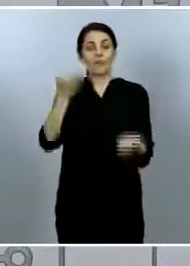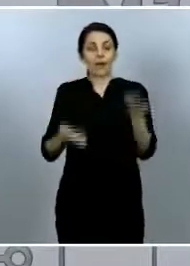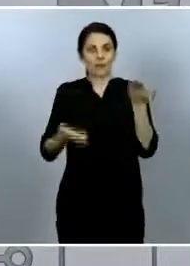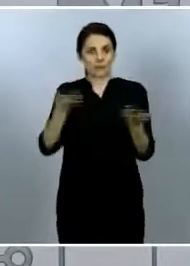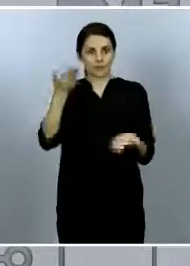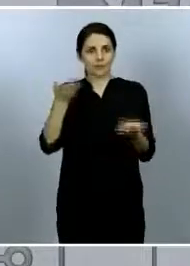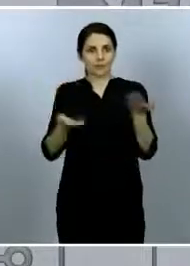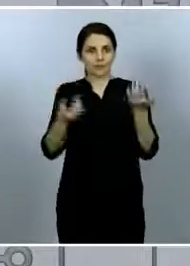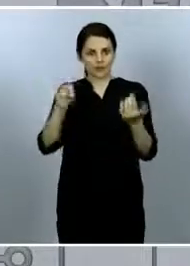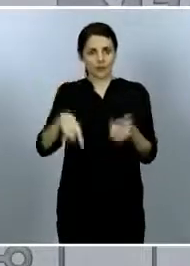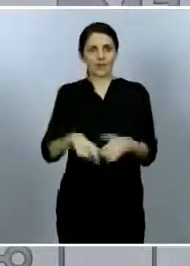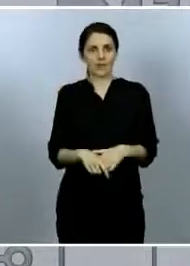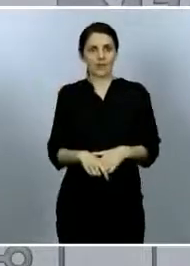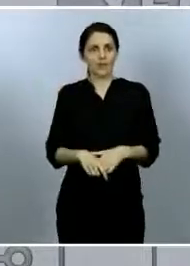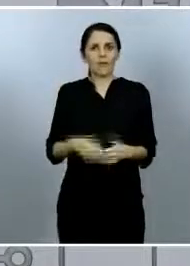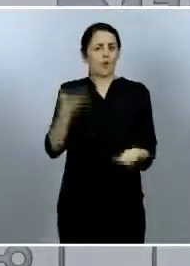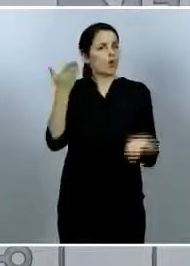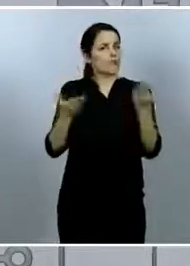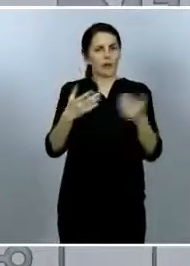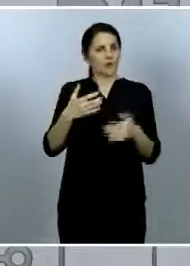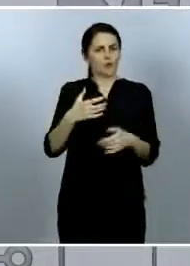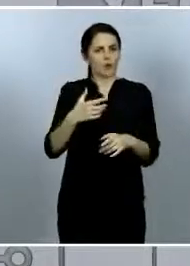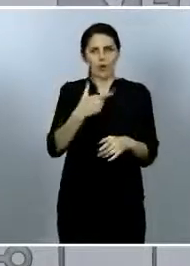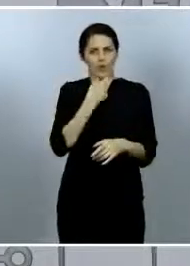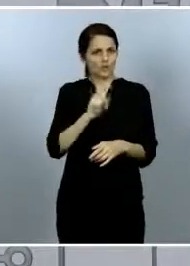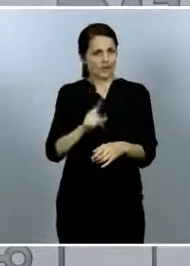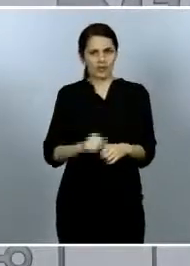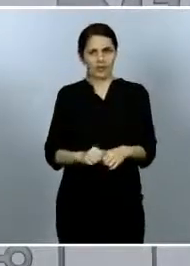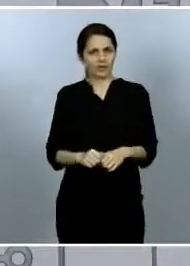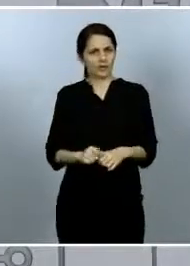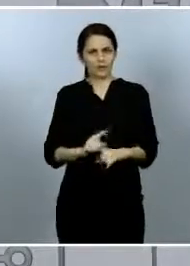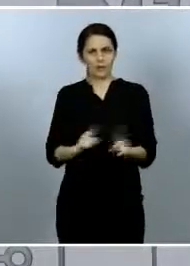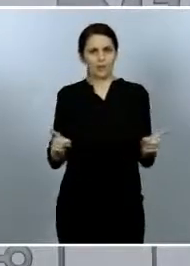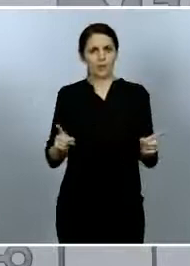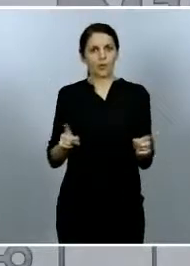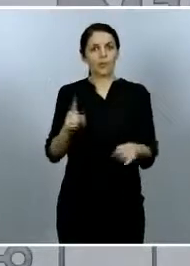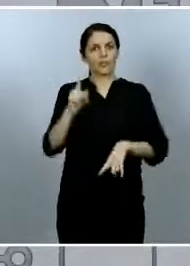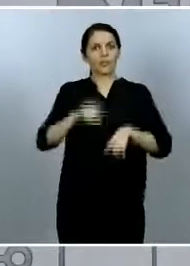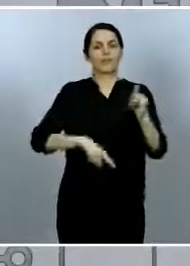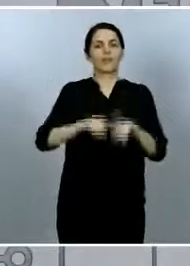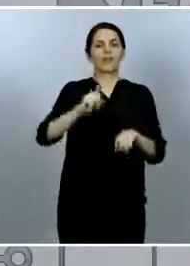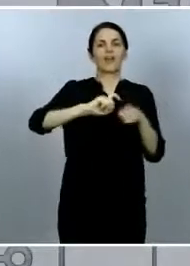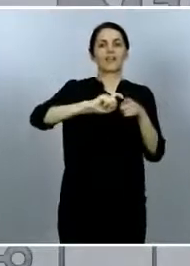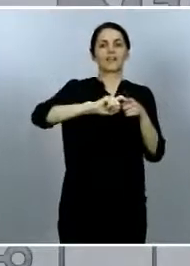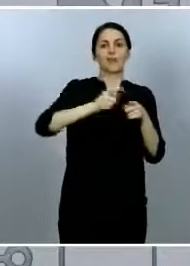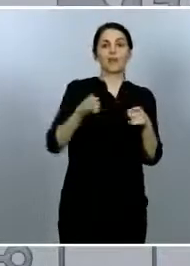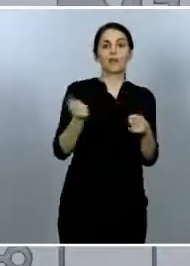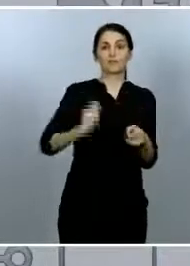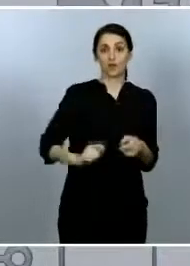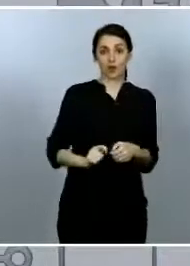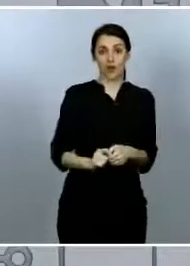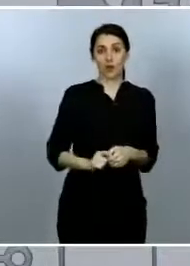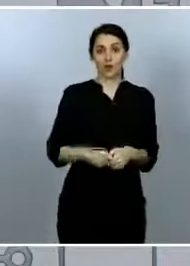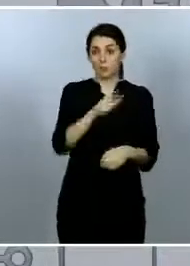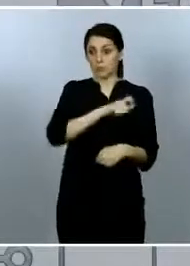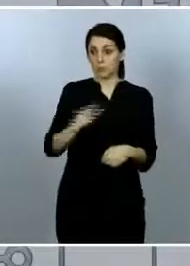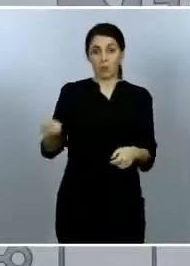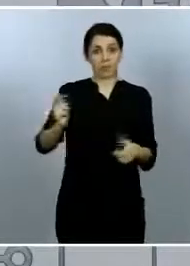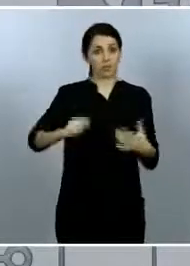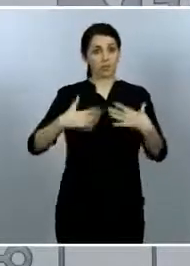porque luego hay otro factor y es el factor del criterio profesional y los profesionales también tienen criterio para